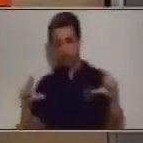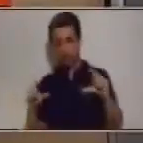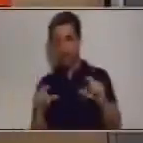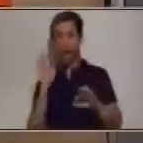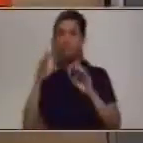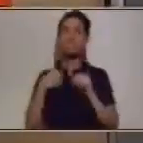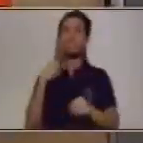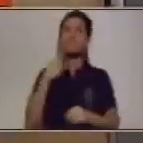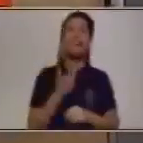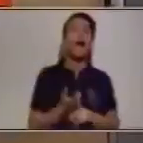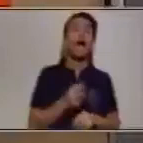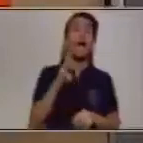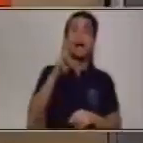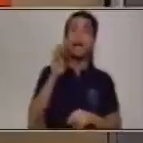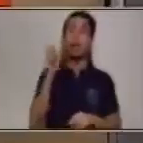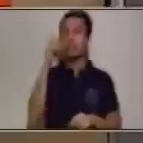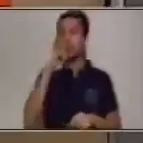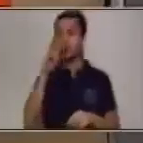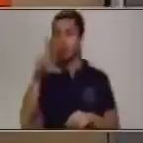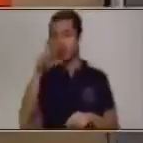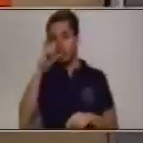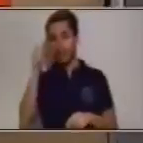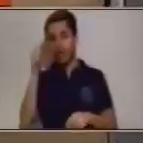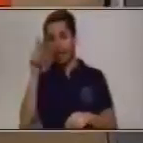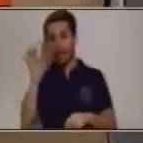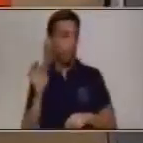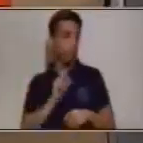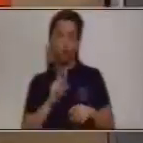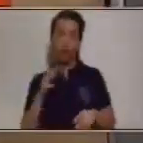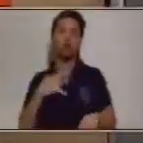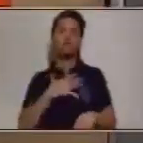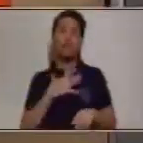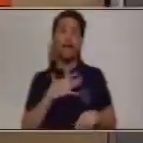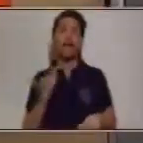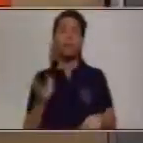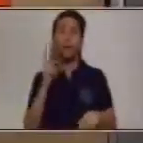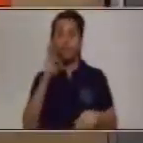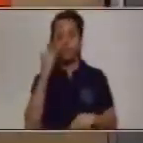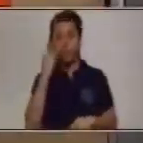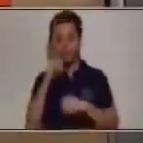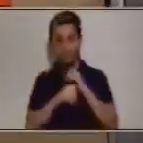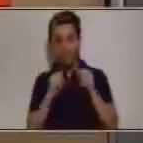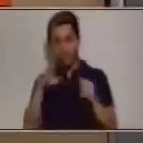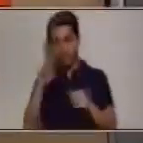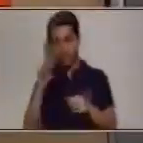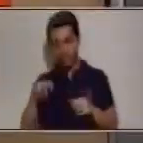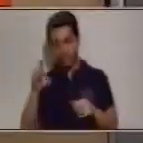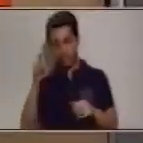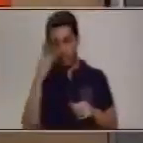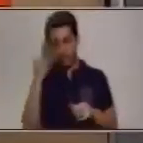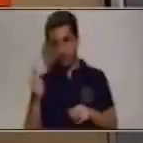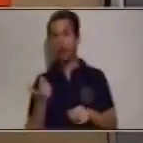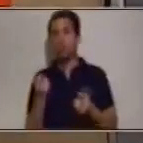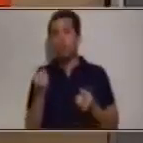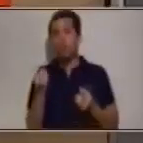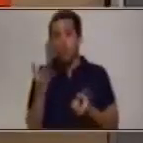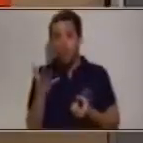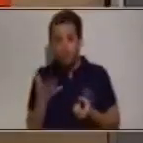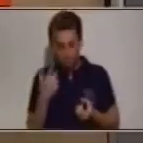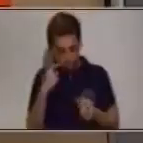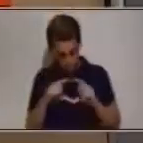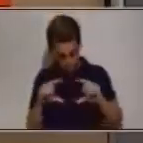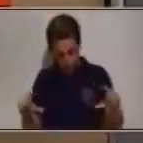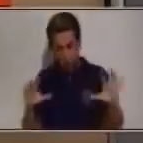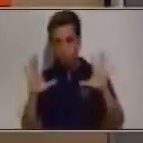llama diferencia. Nuestra diferencia va a ser diecisiete. Muy bien, qué bueno que estás haciendo todas las anotaciones